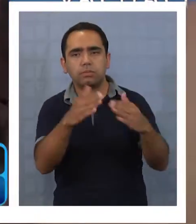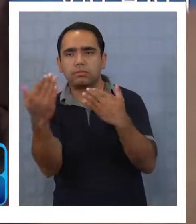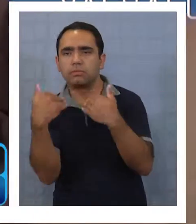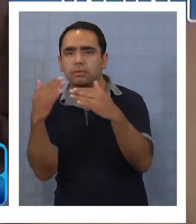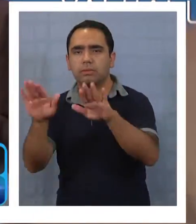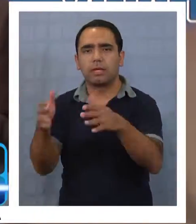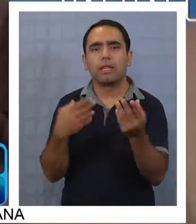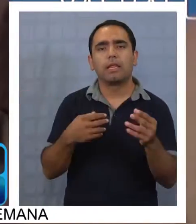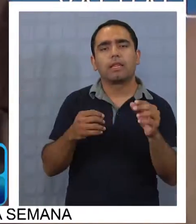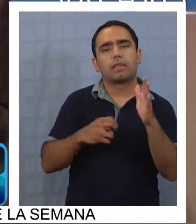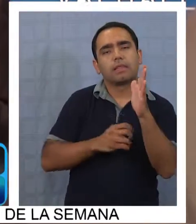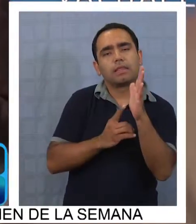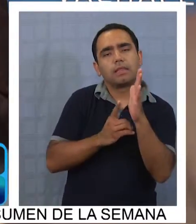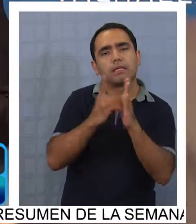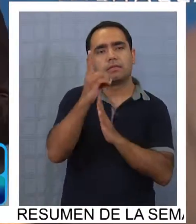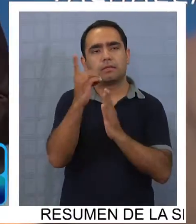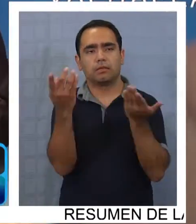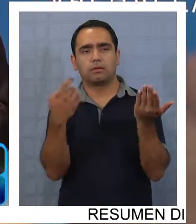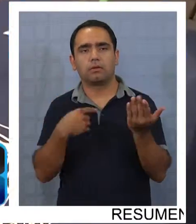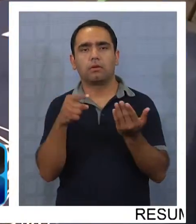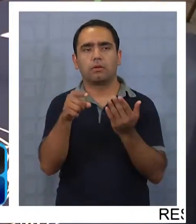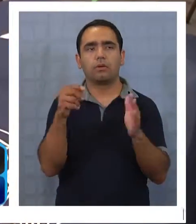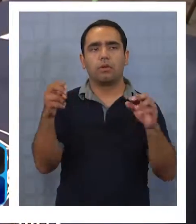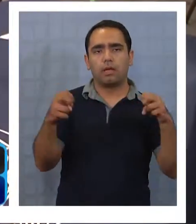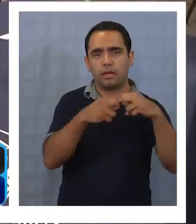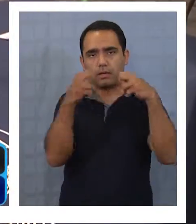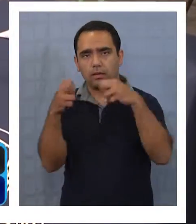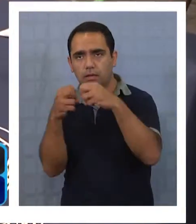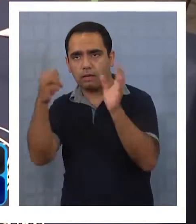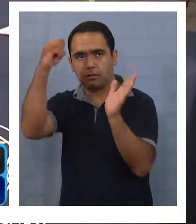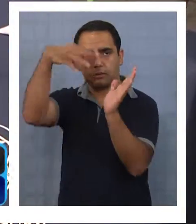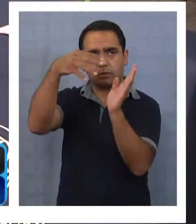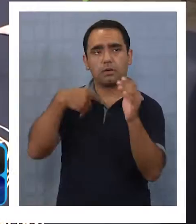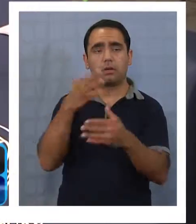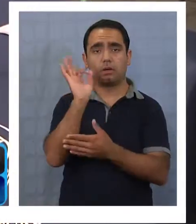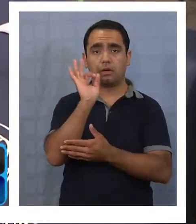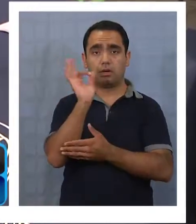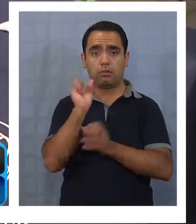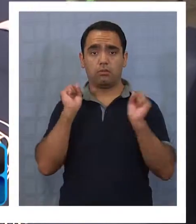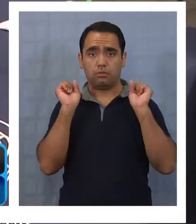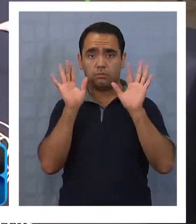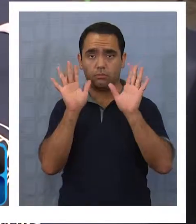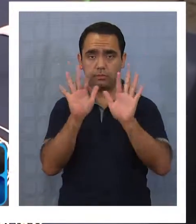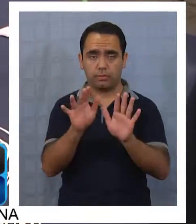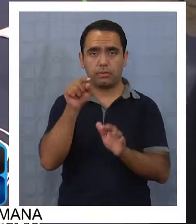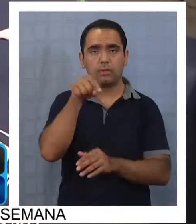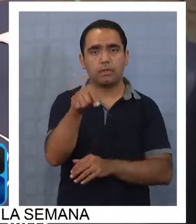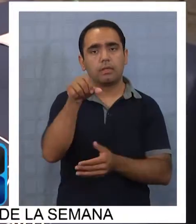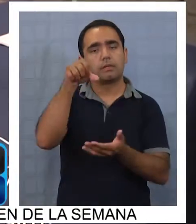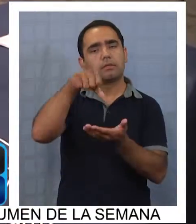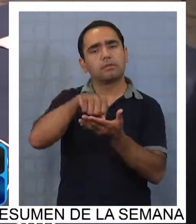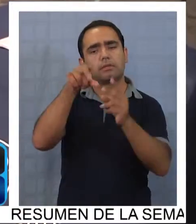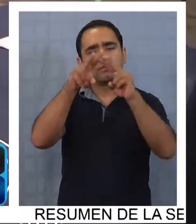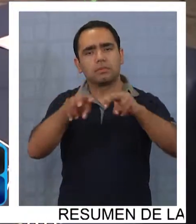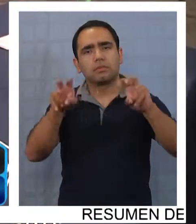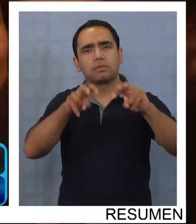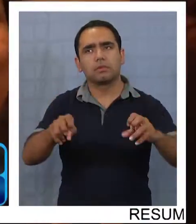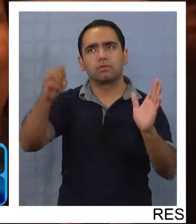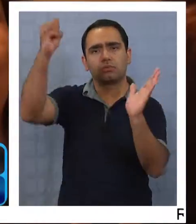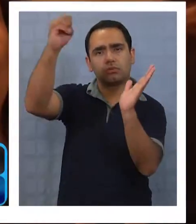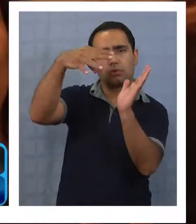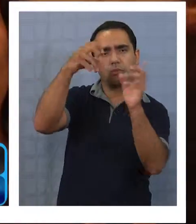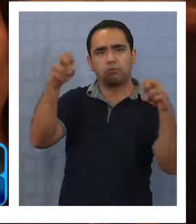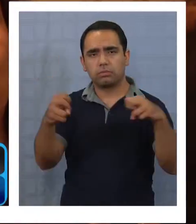desarrollo de la energía solar en la región. En la reunión, los profesionales del Centro de Investigación de Energía Solar